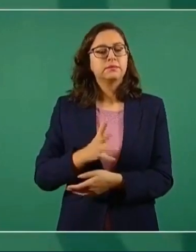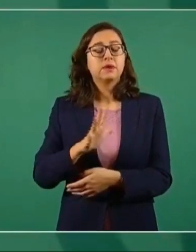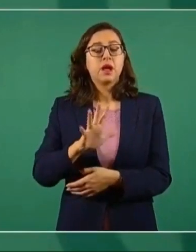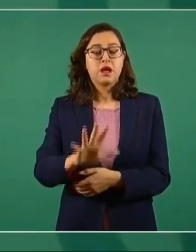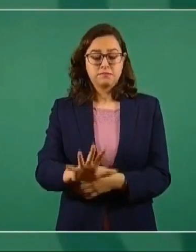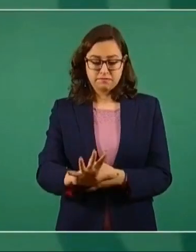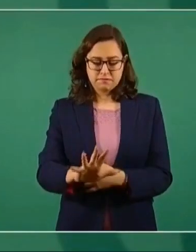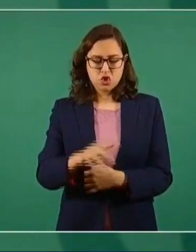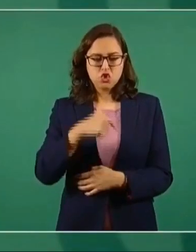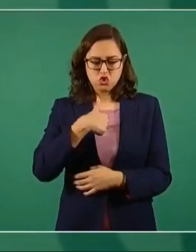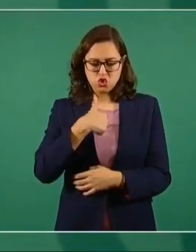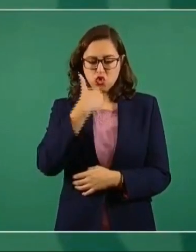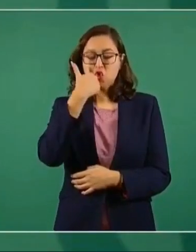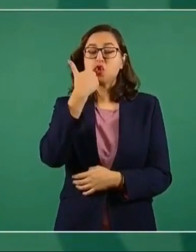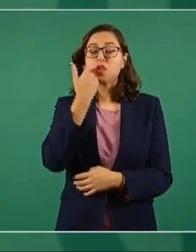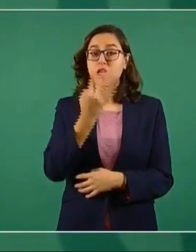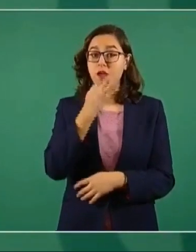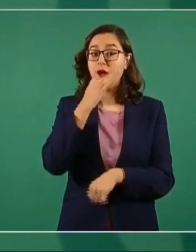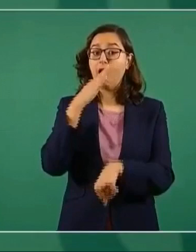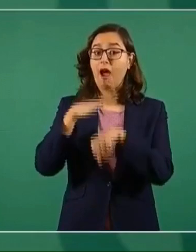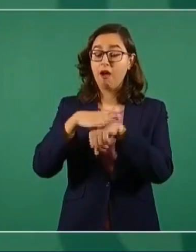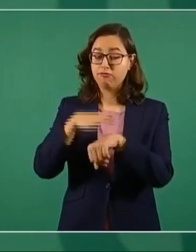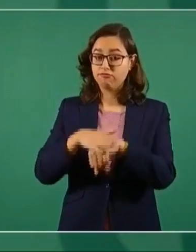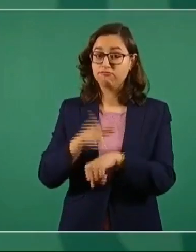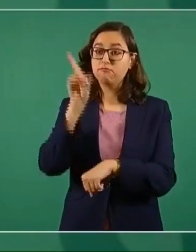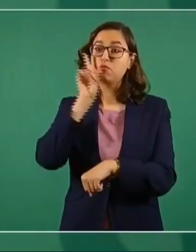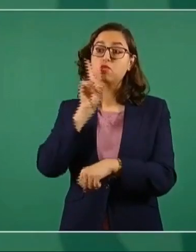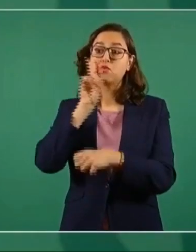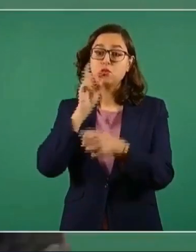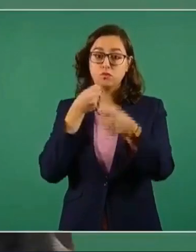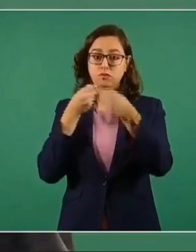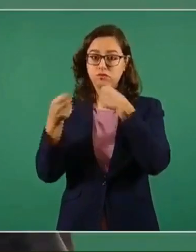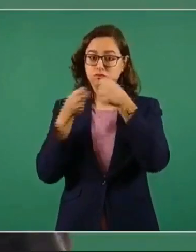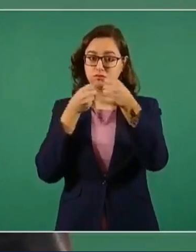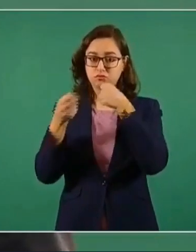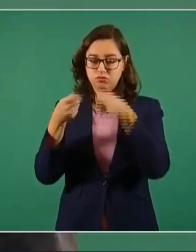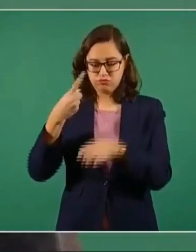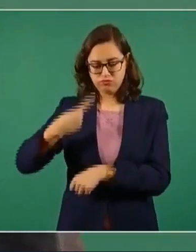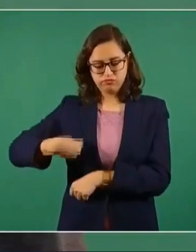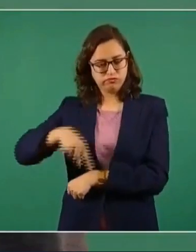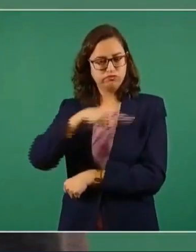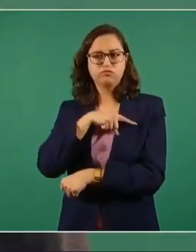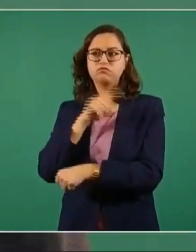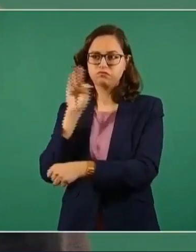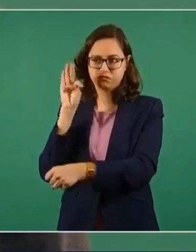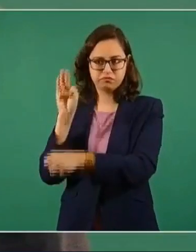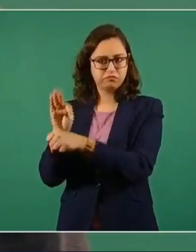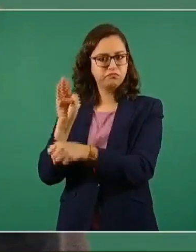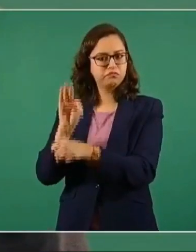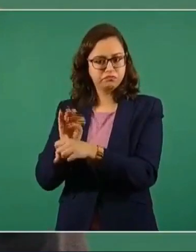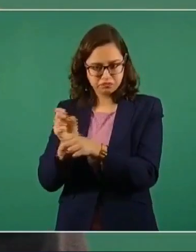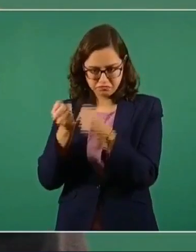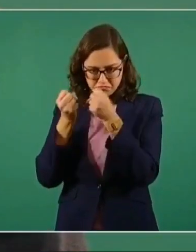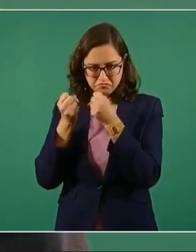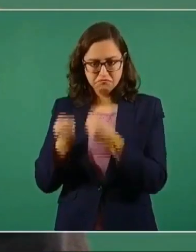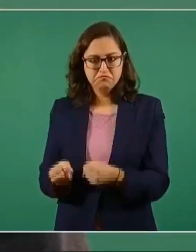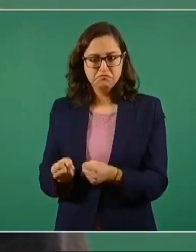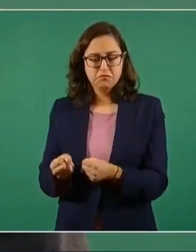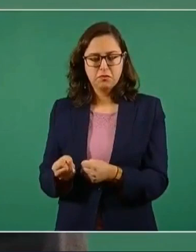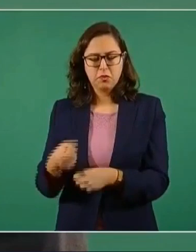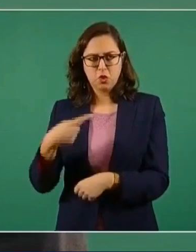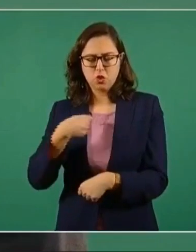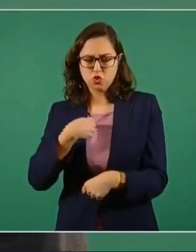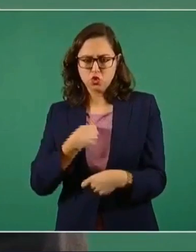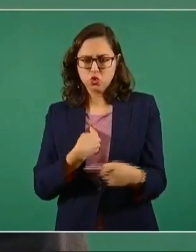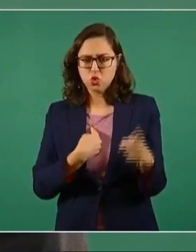cuenta con nosotros desde que me enteré